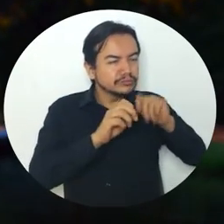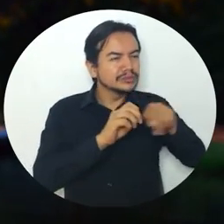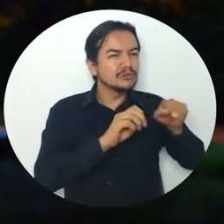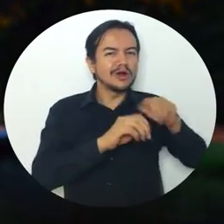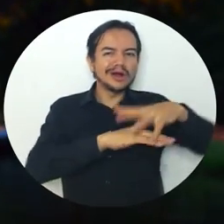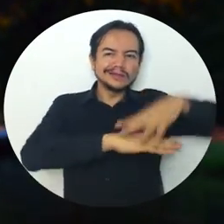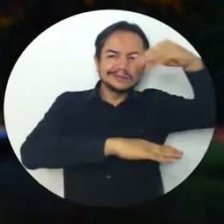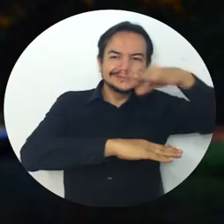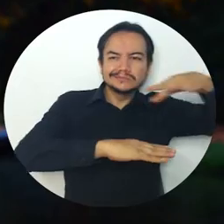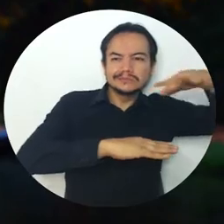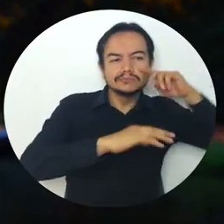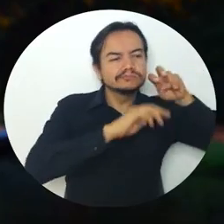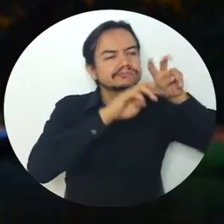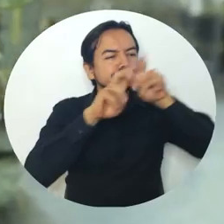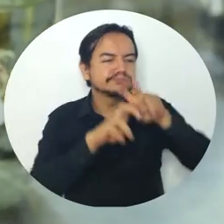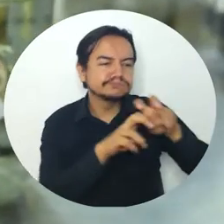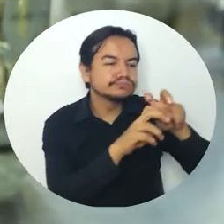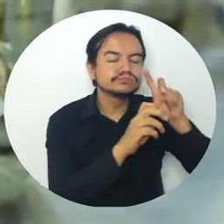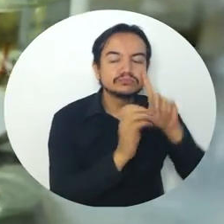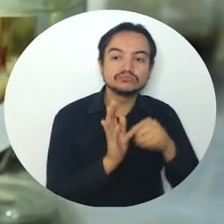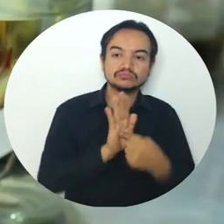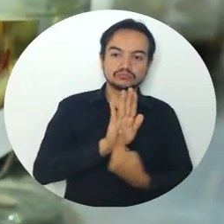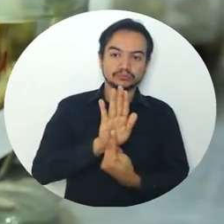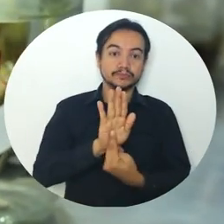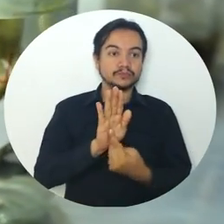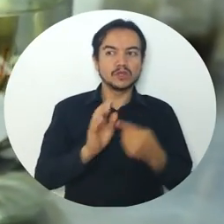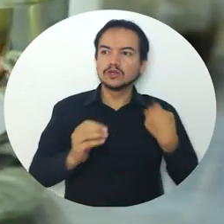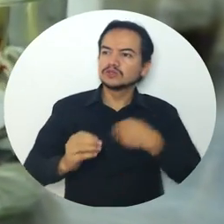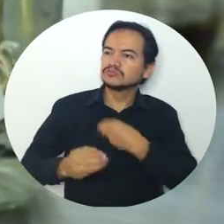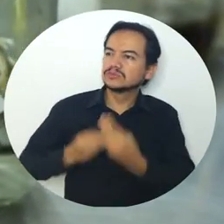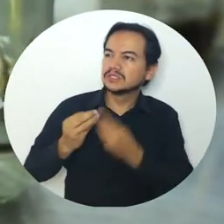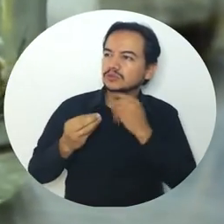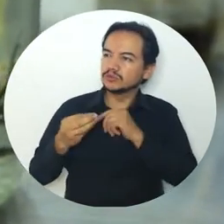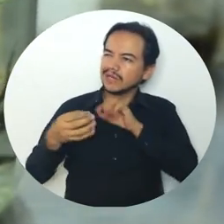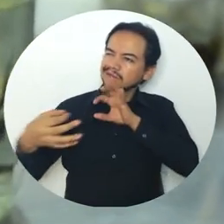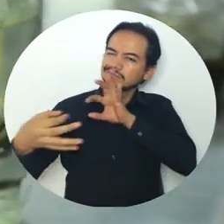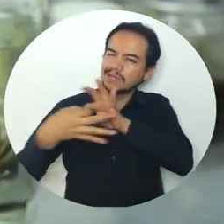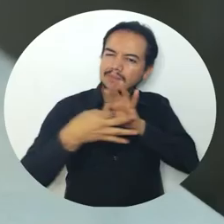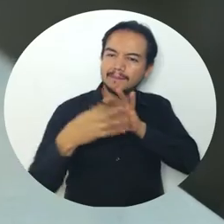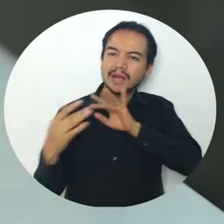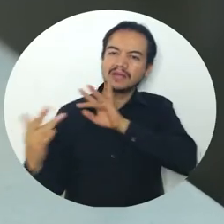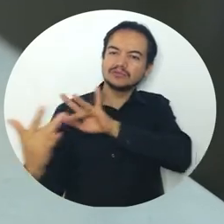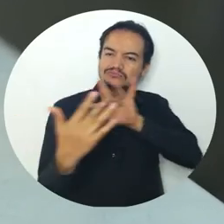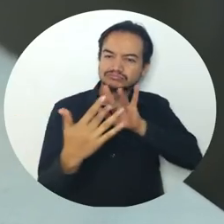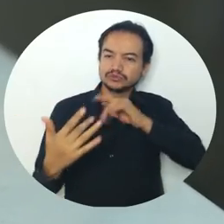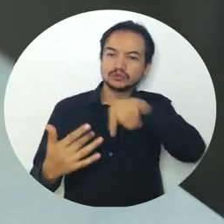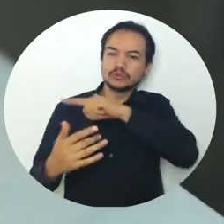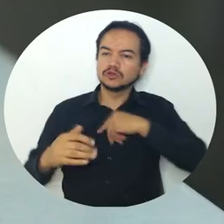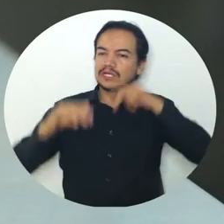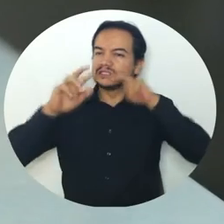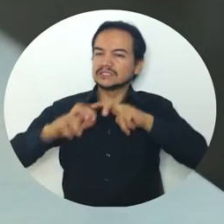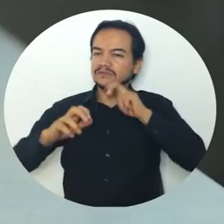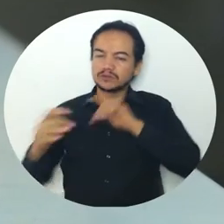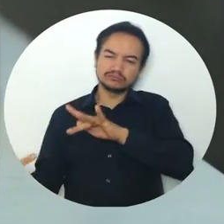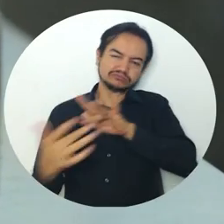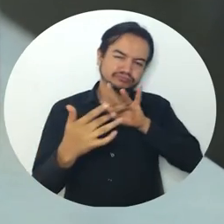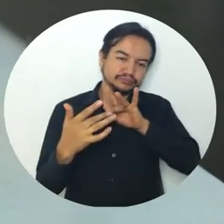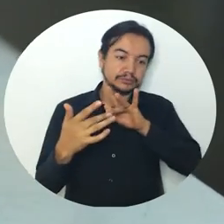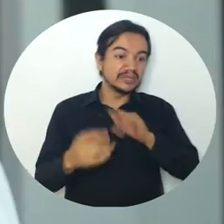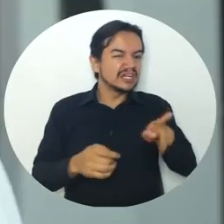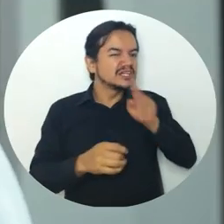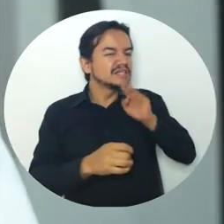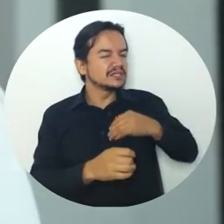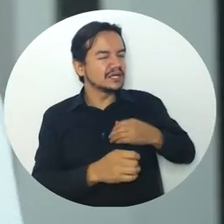esas políticas a través de lo que hacemos acá. Entonces uno se une en redes de científicos para hacer estos aportes. En este estudio participaron